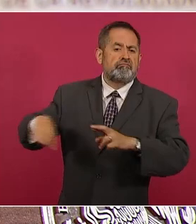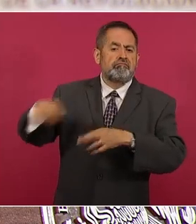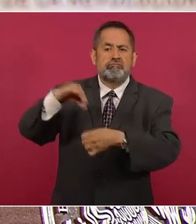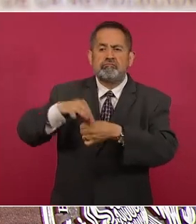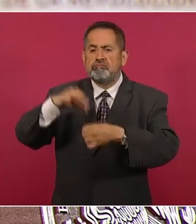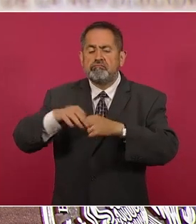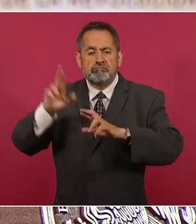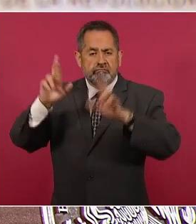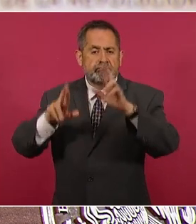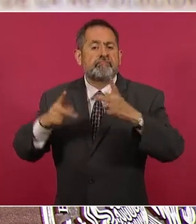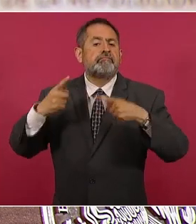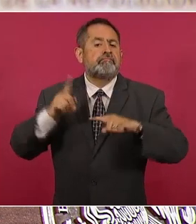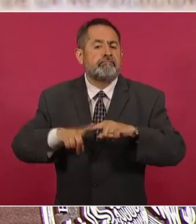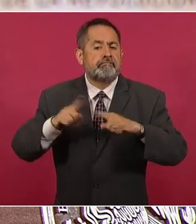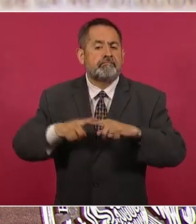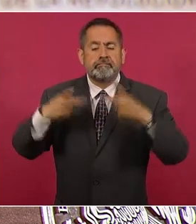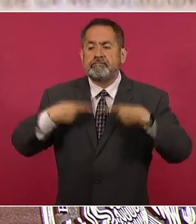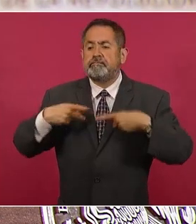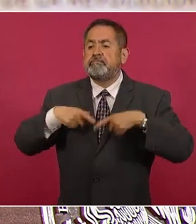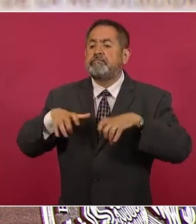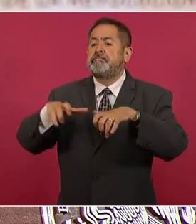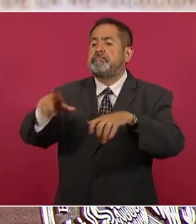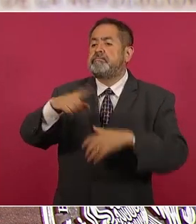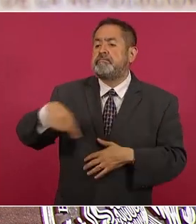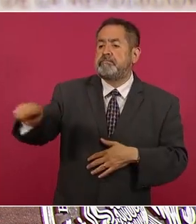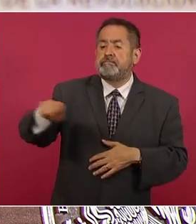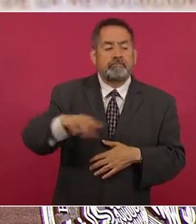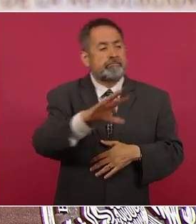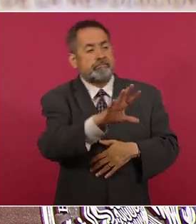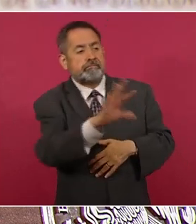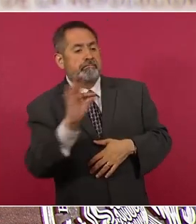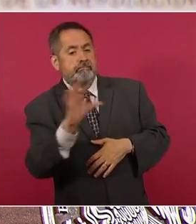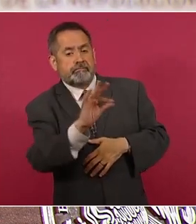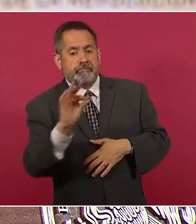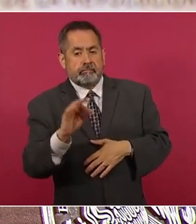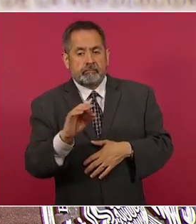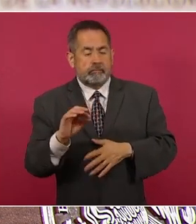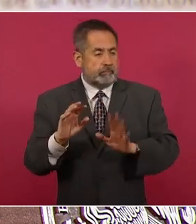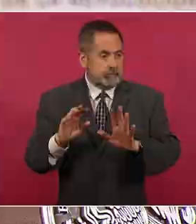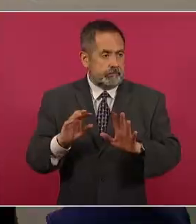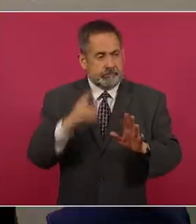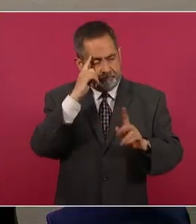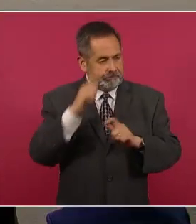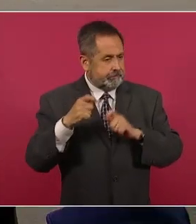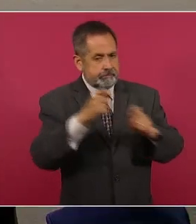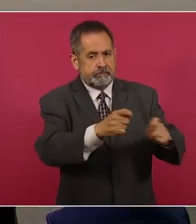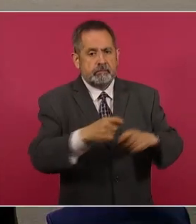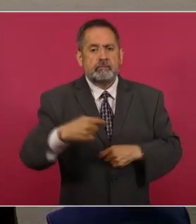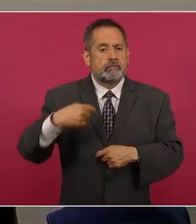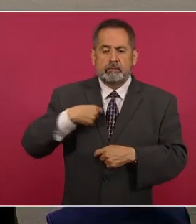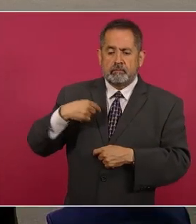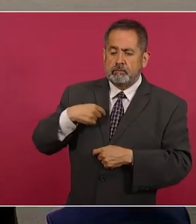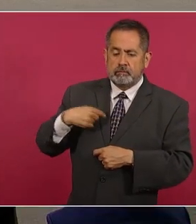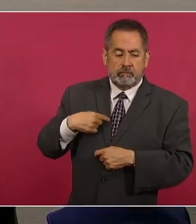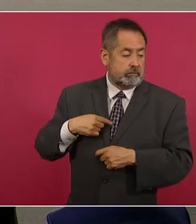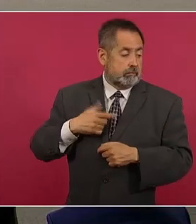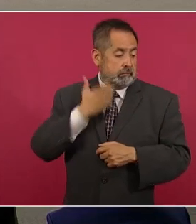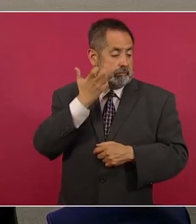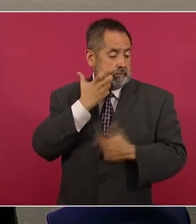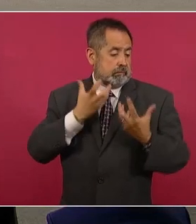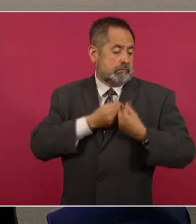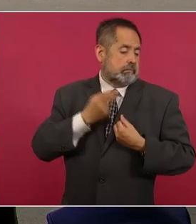sean ciudadanos y no profesionales de la política quienes tengan a su cargo esas